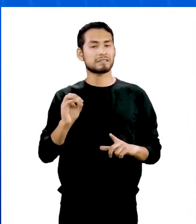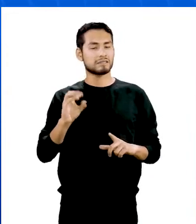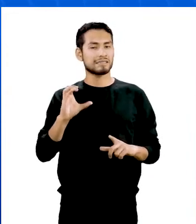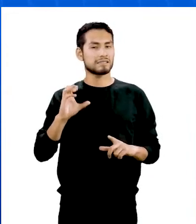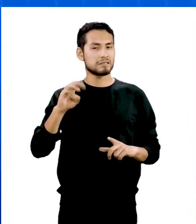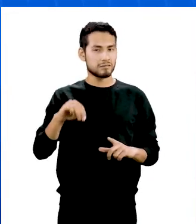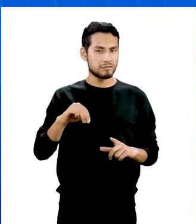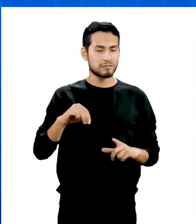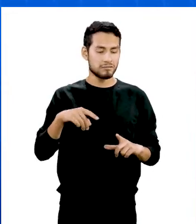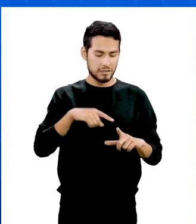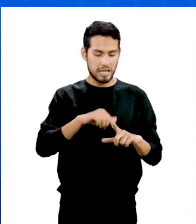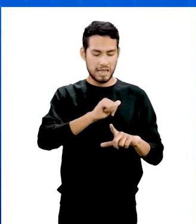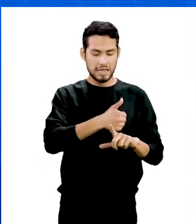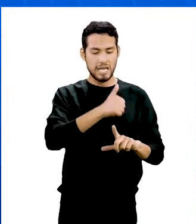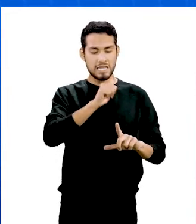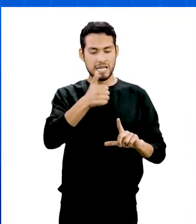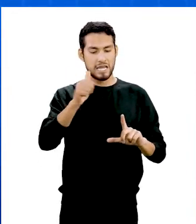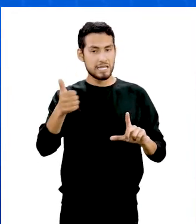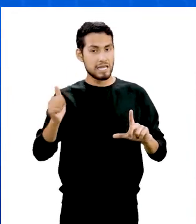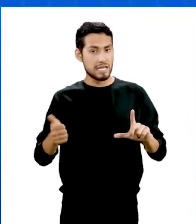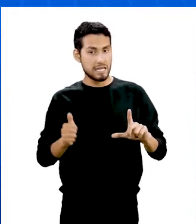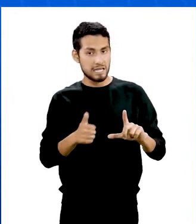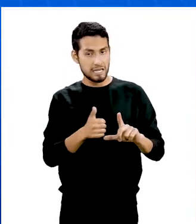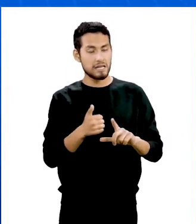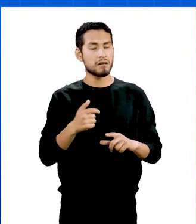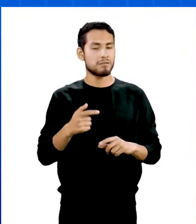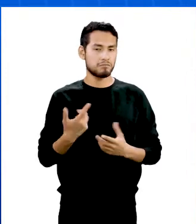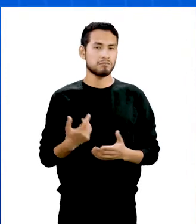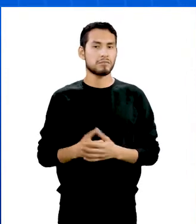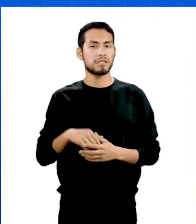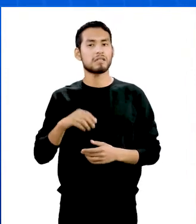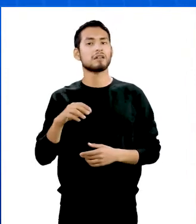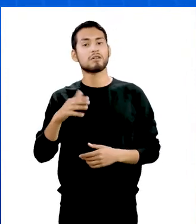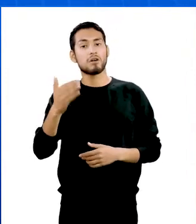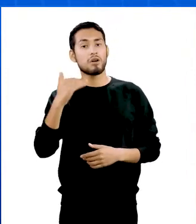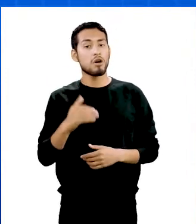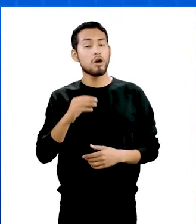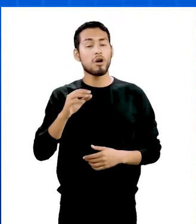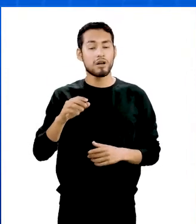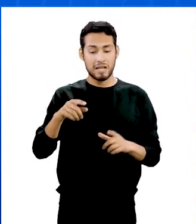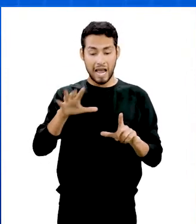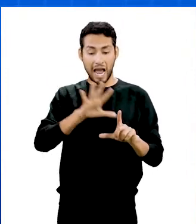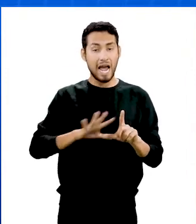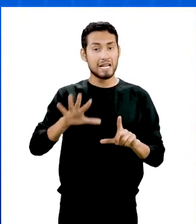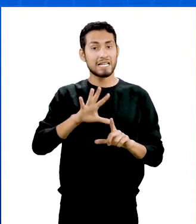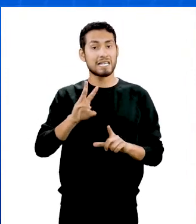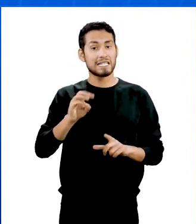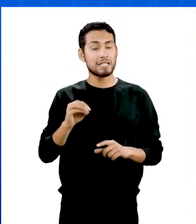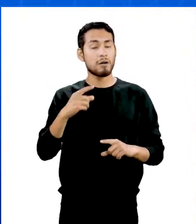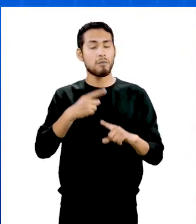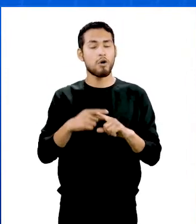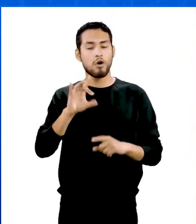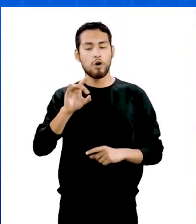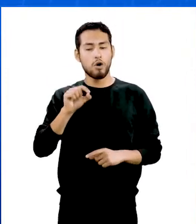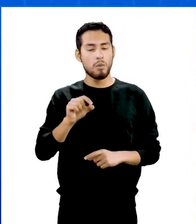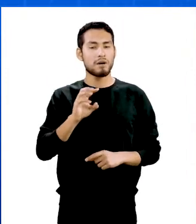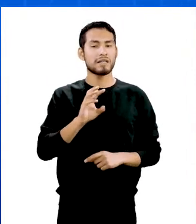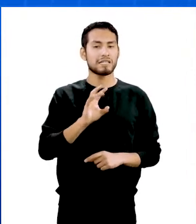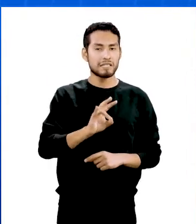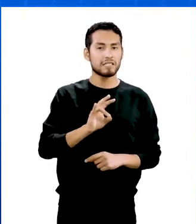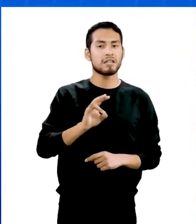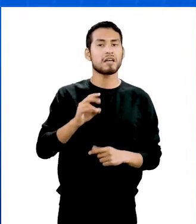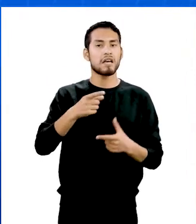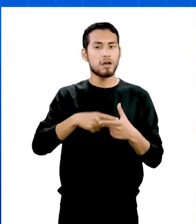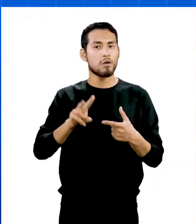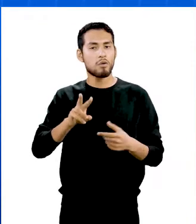ya que cada lado vale 10 y el área sería 60 por 8,7 sobre 2, el cual